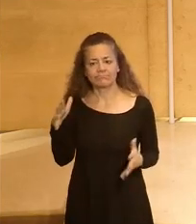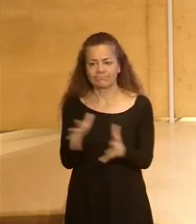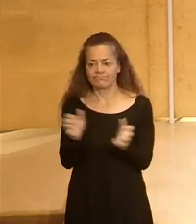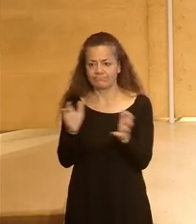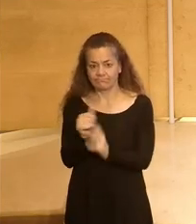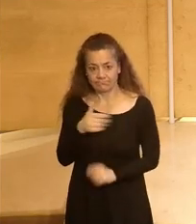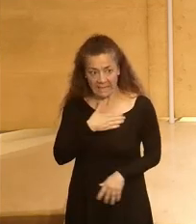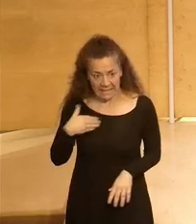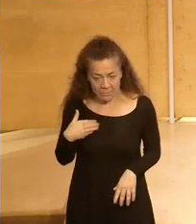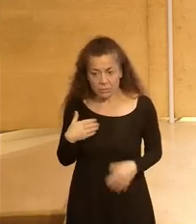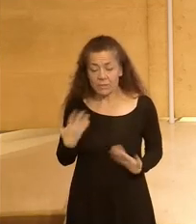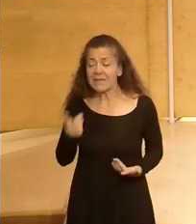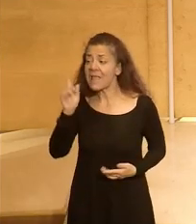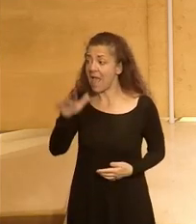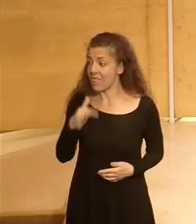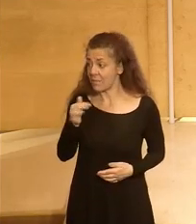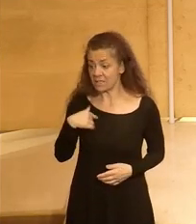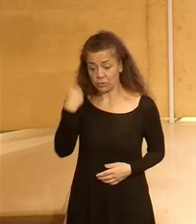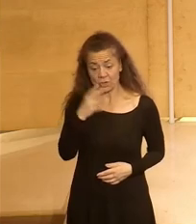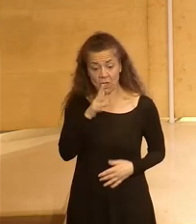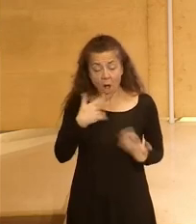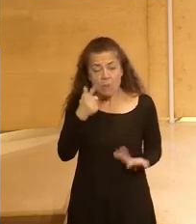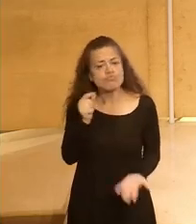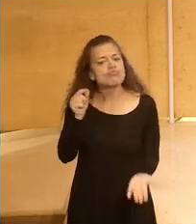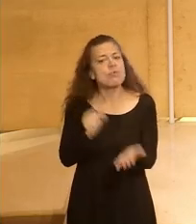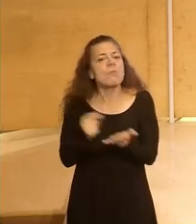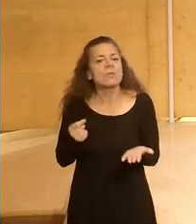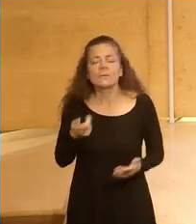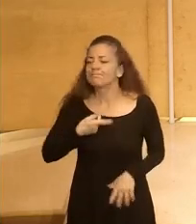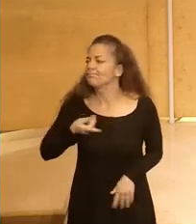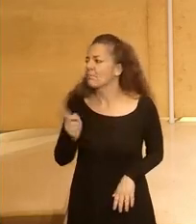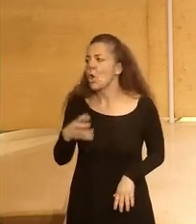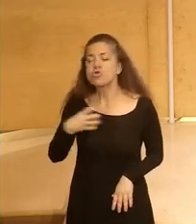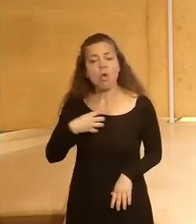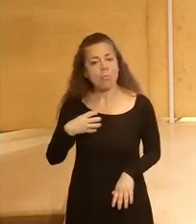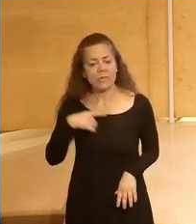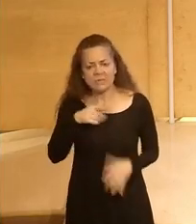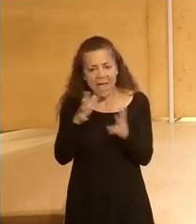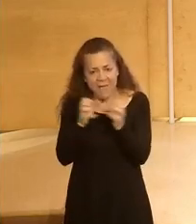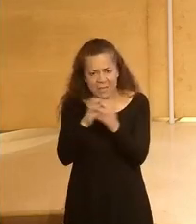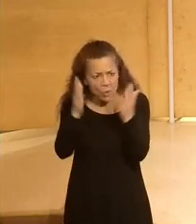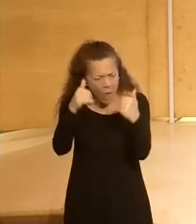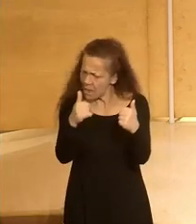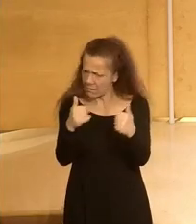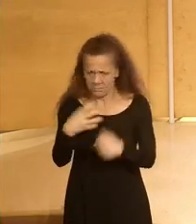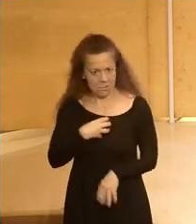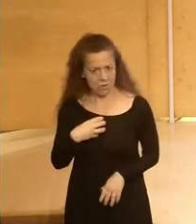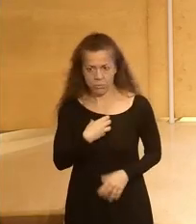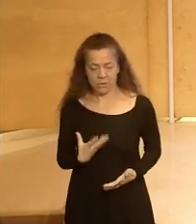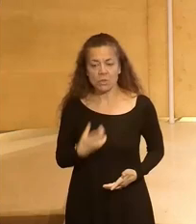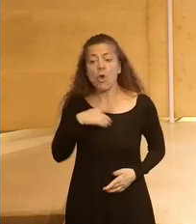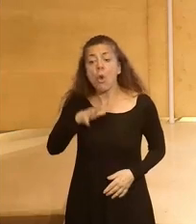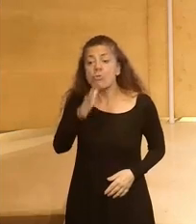¿no? y yo creo que es que además estamos en un momento en el que no podemos no tener esta ambición porque